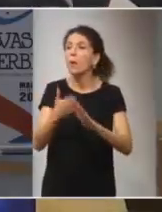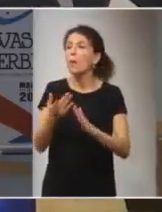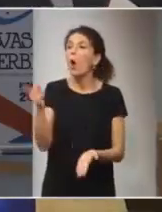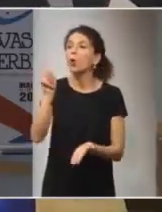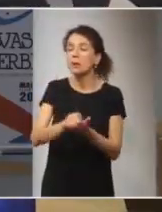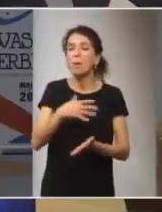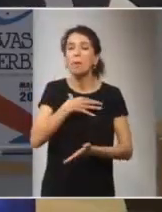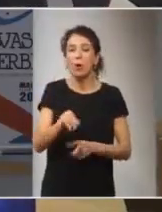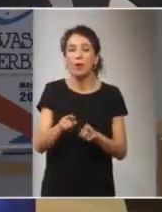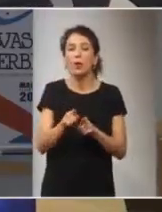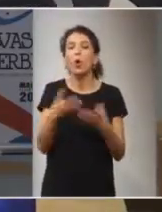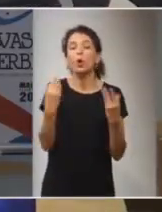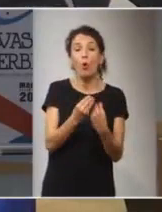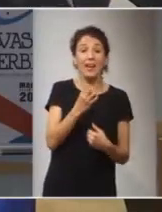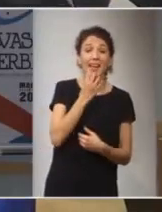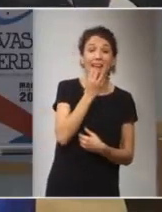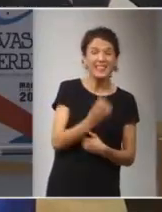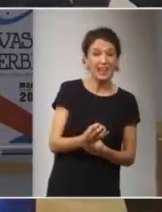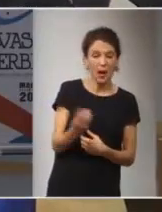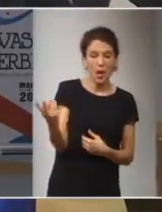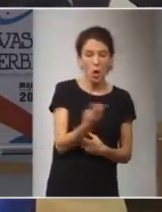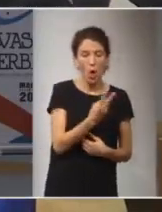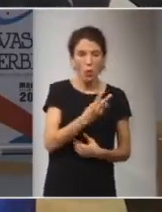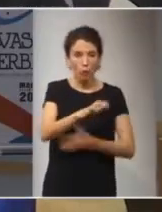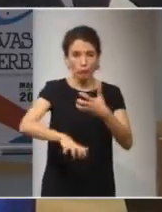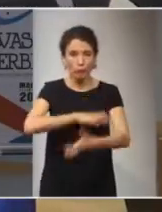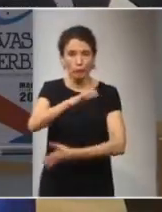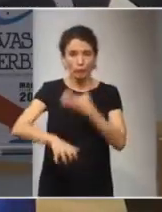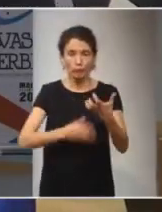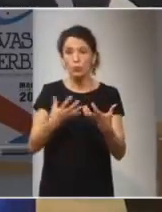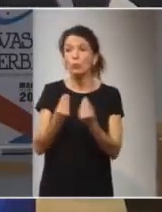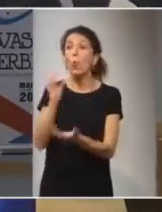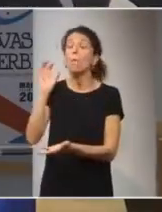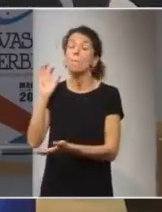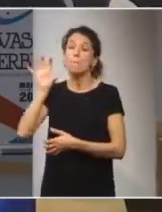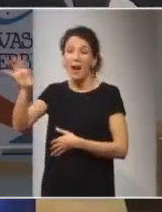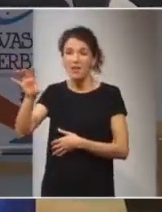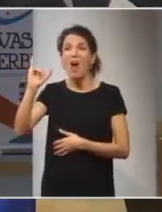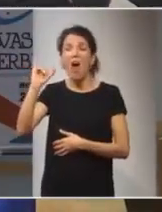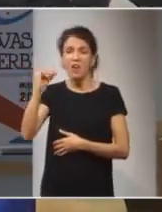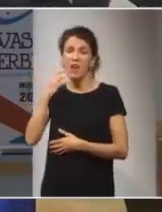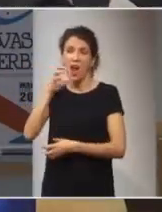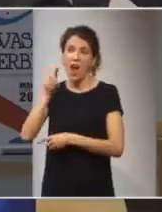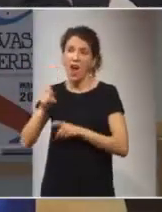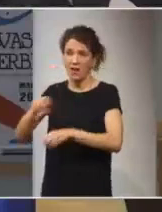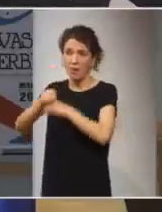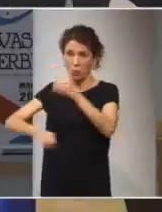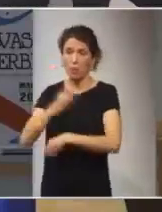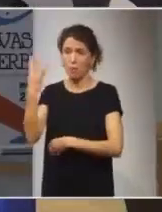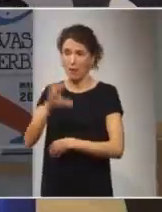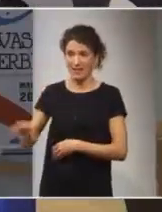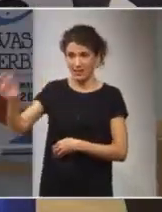nuevo junto con Israel una confrontación con un país que tiene armas nucleares con los tres países